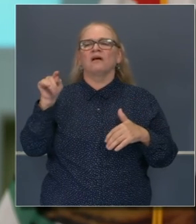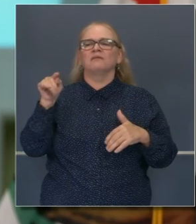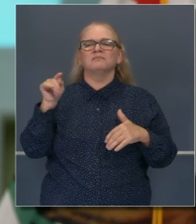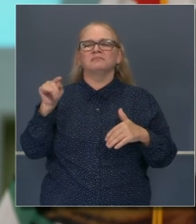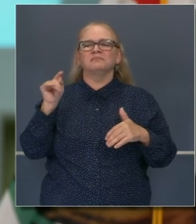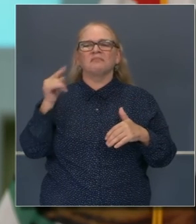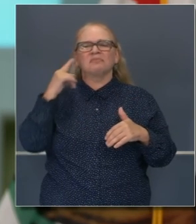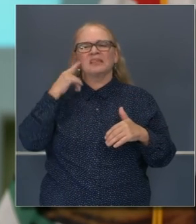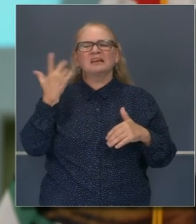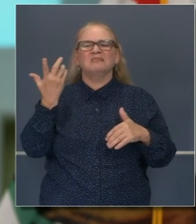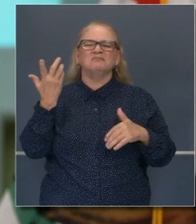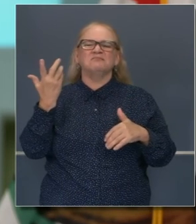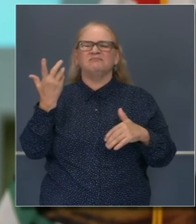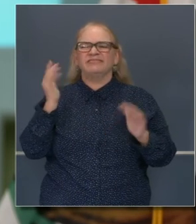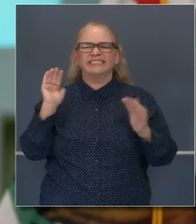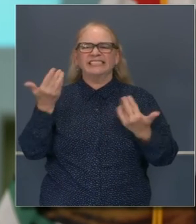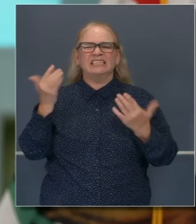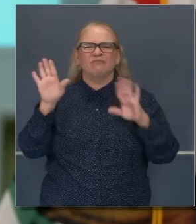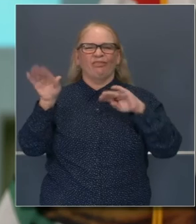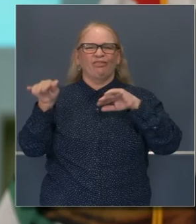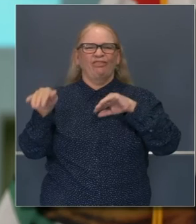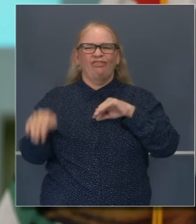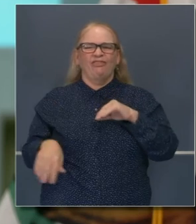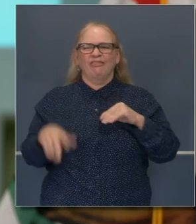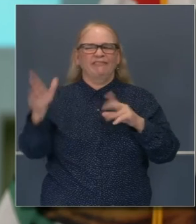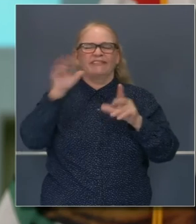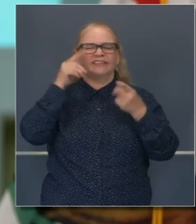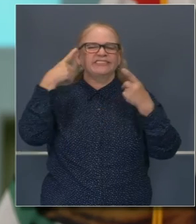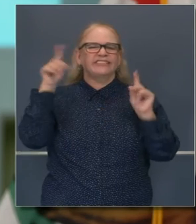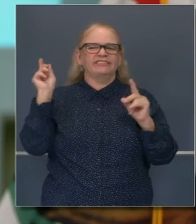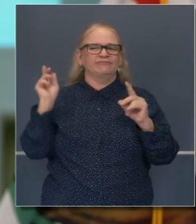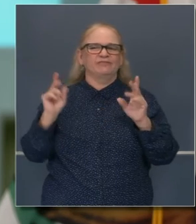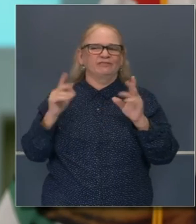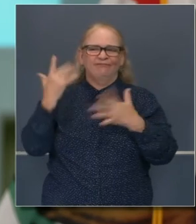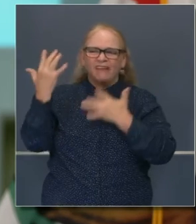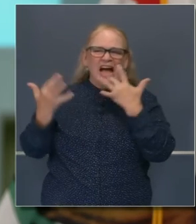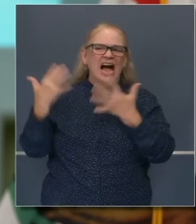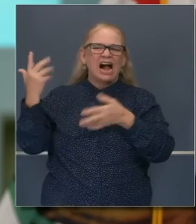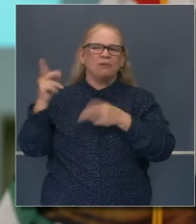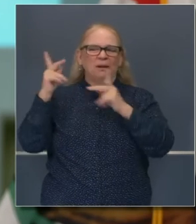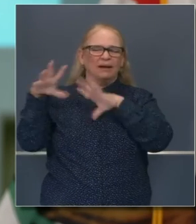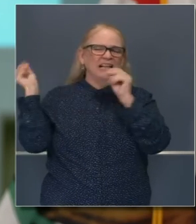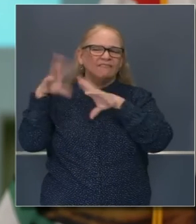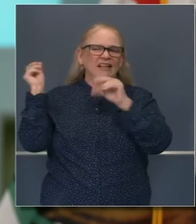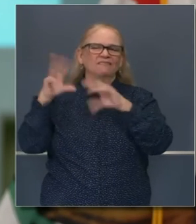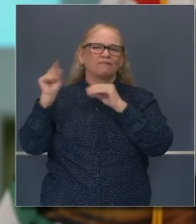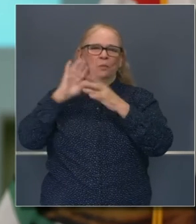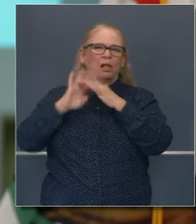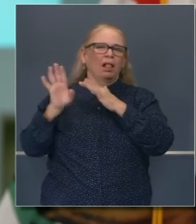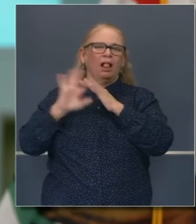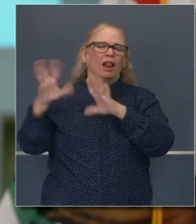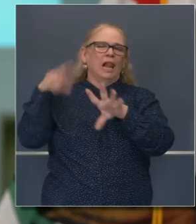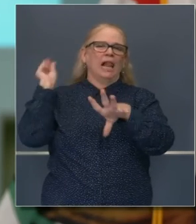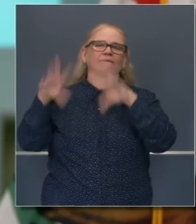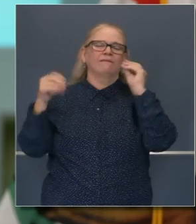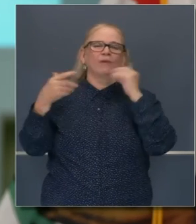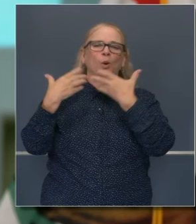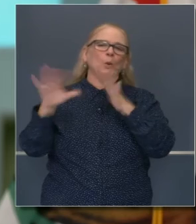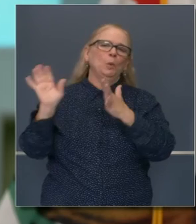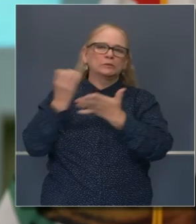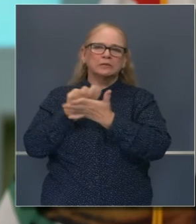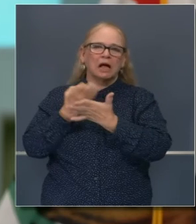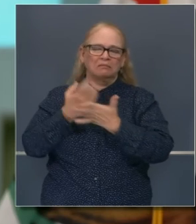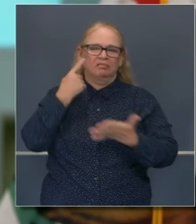mejores días de California estaban en el pasado. Hablando del éxodo masivo, hablando de incendios silvestres en el Estado. Hablaron de otras cosas algo